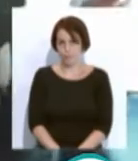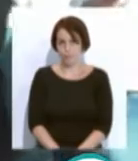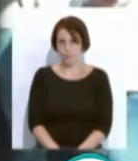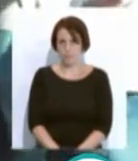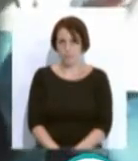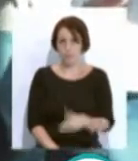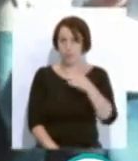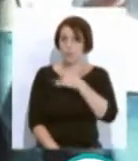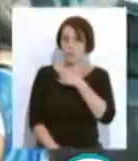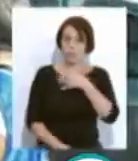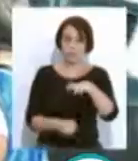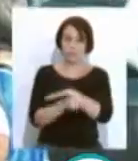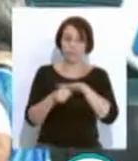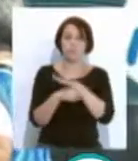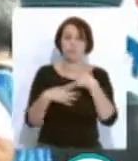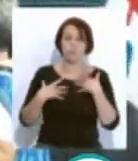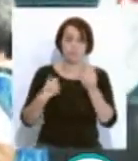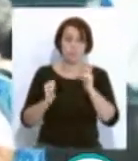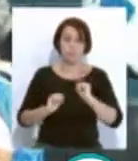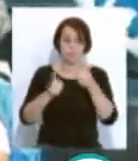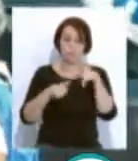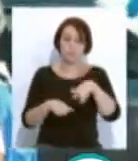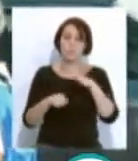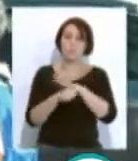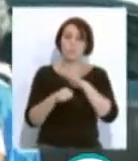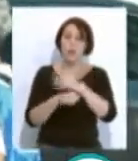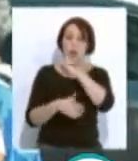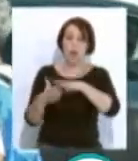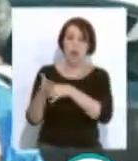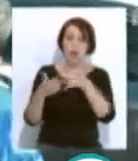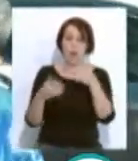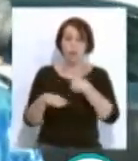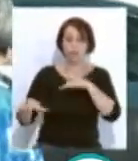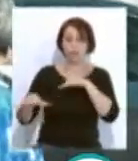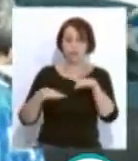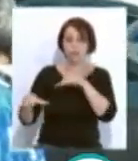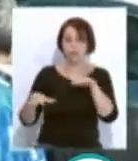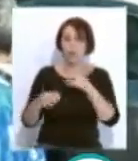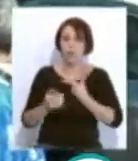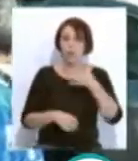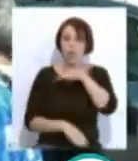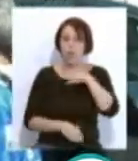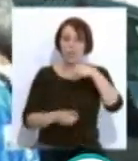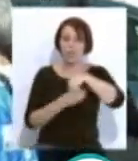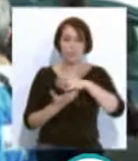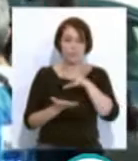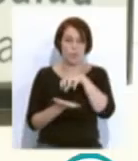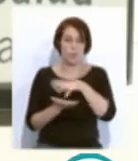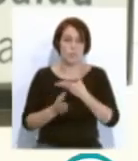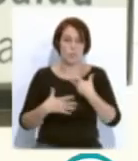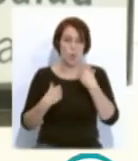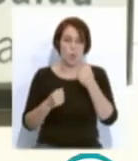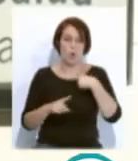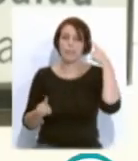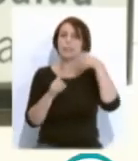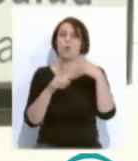Los sindicatos provinciales sanitarios han iniciado este martes un calendario de movilizaciones en los centros de salud para exigir a